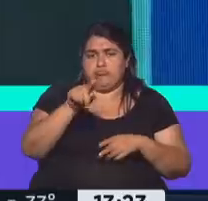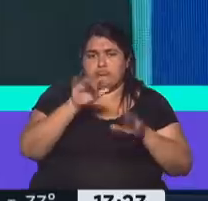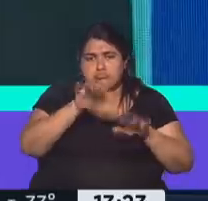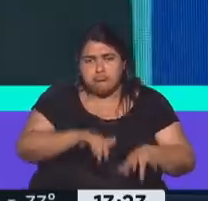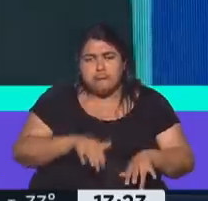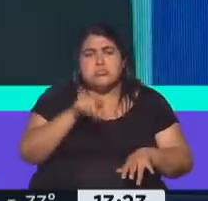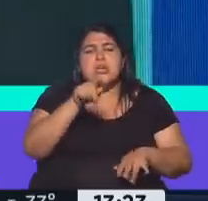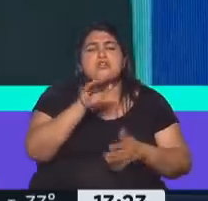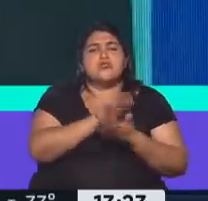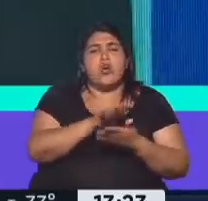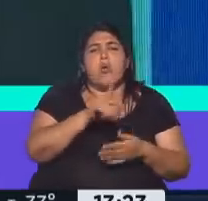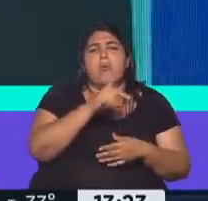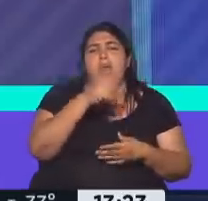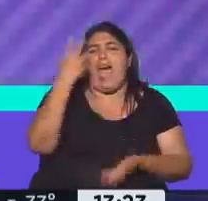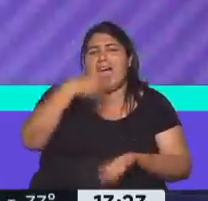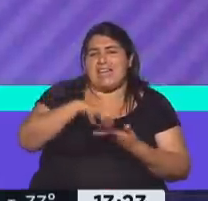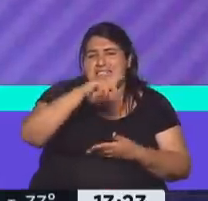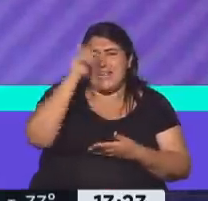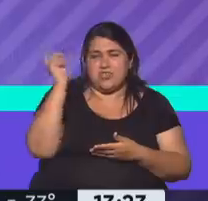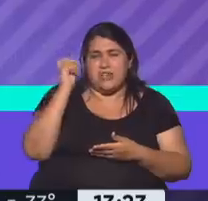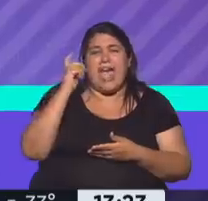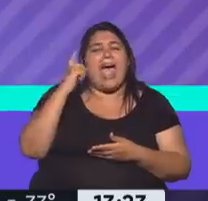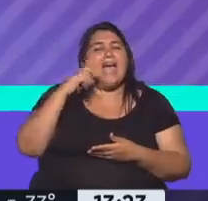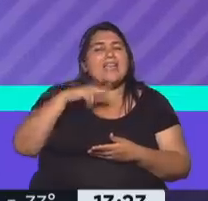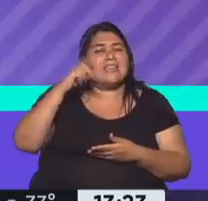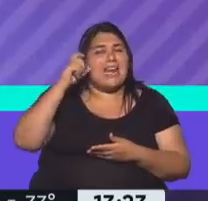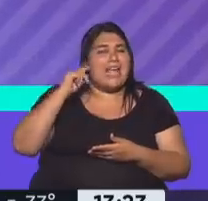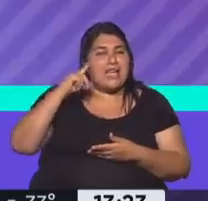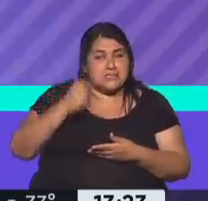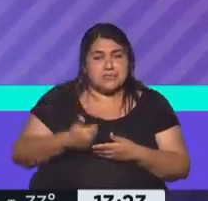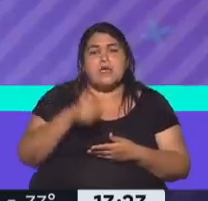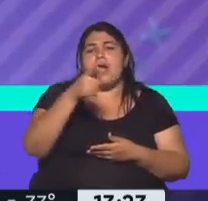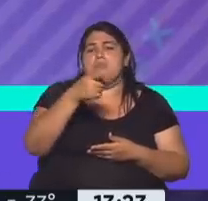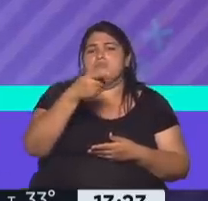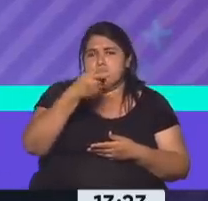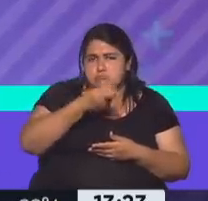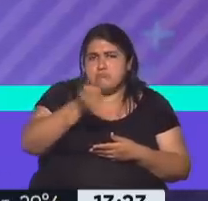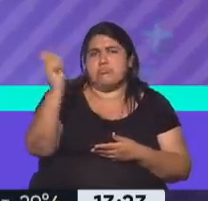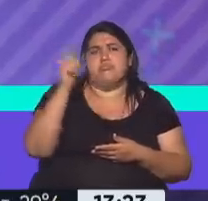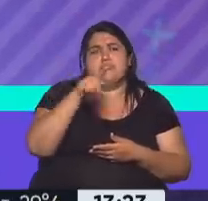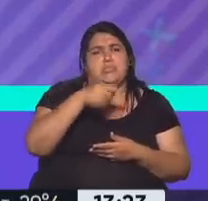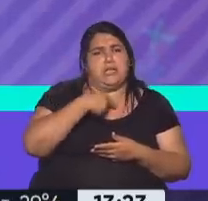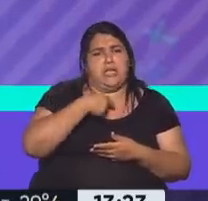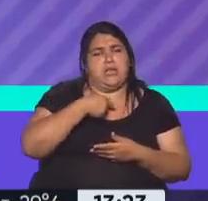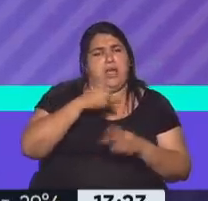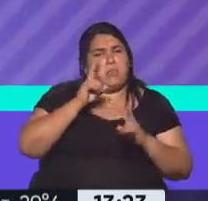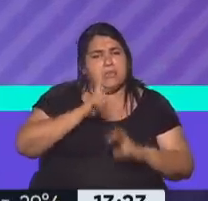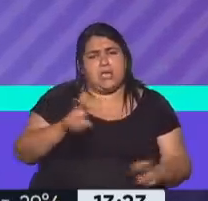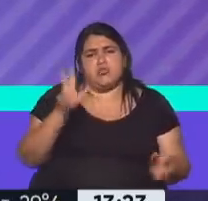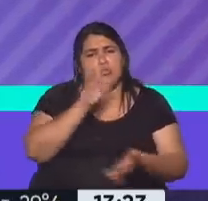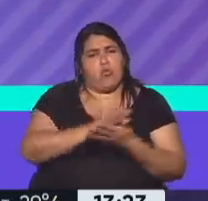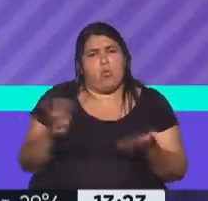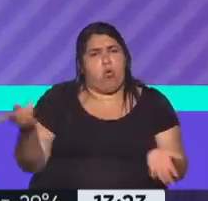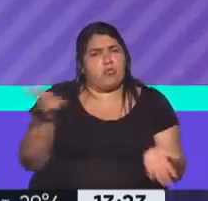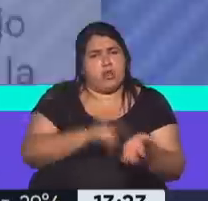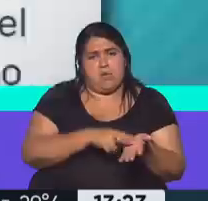a esta denuncia de la Agencia Federal de Inteligencia que iniciará, obviamente, una investigación en torno a lo que se estaba armando precisamente